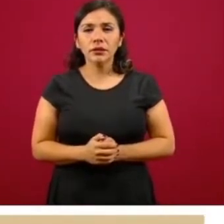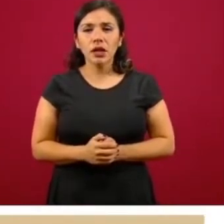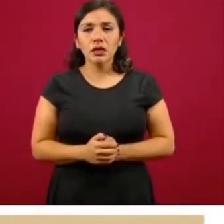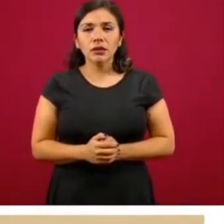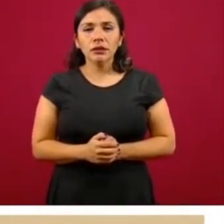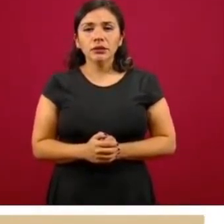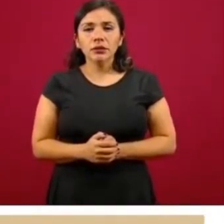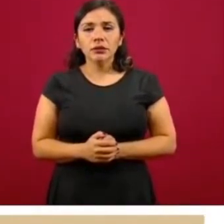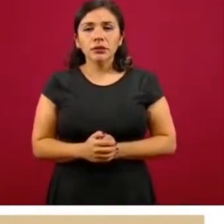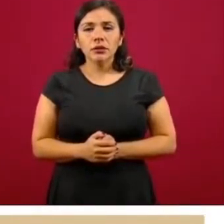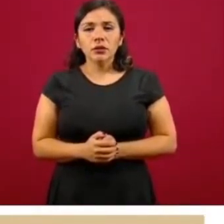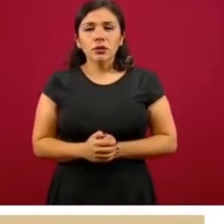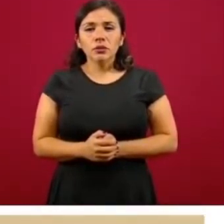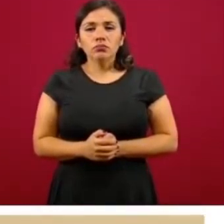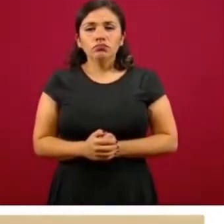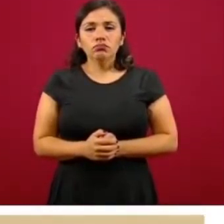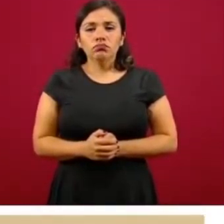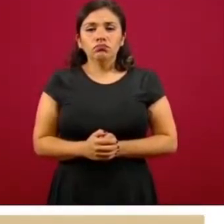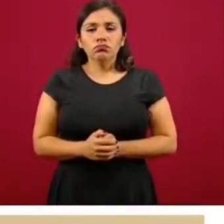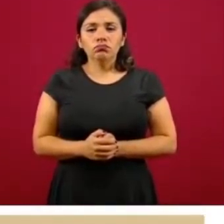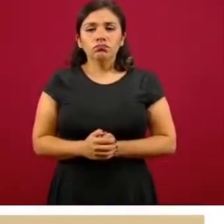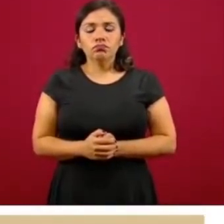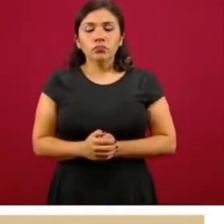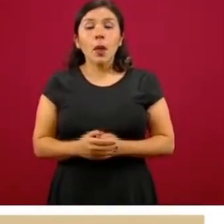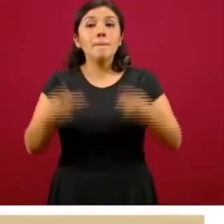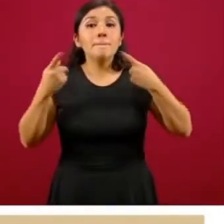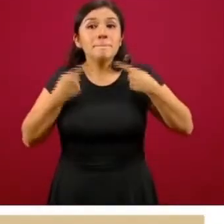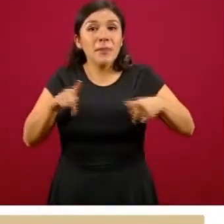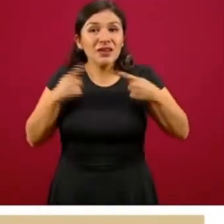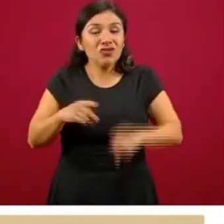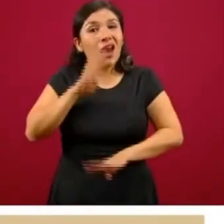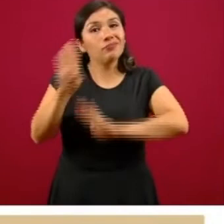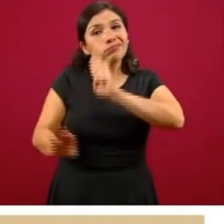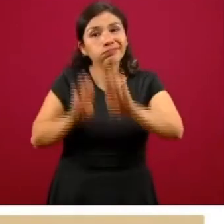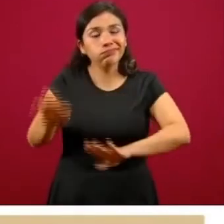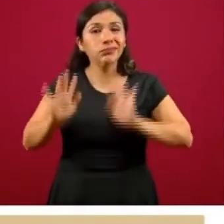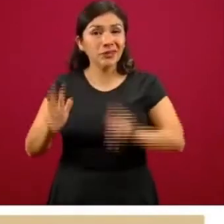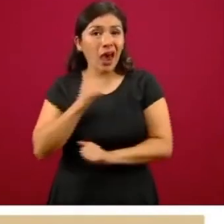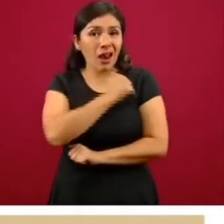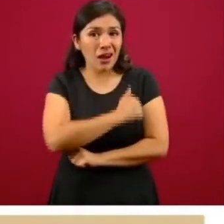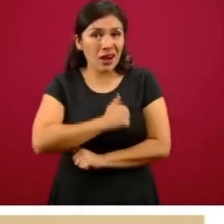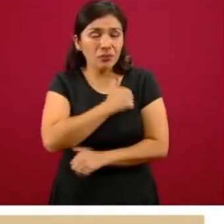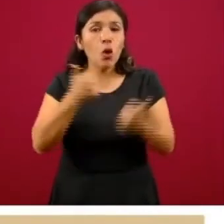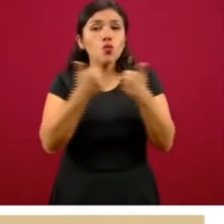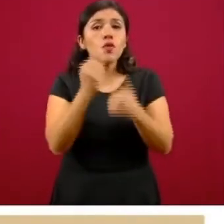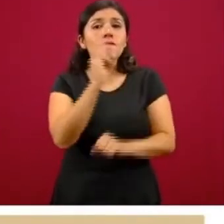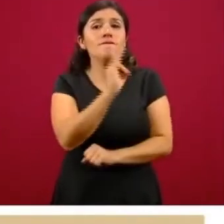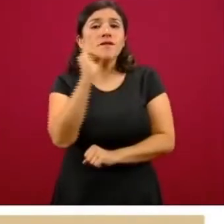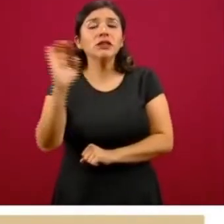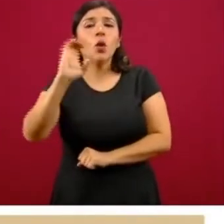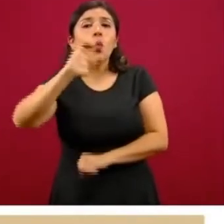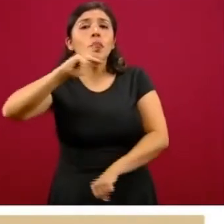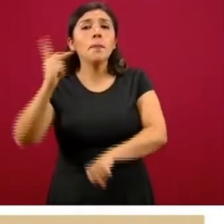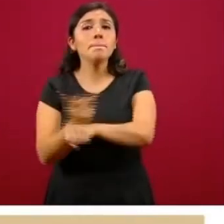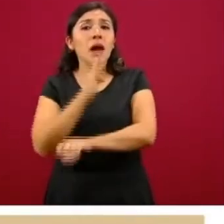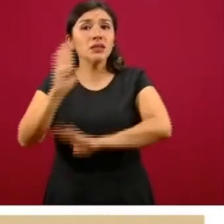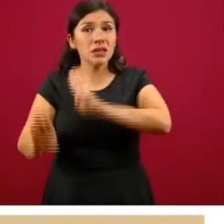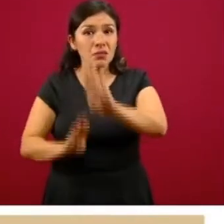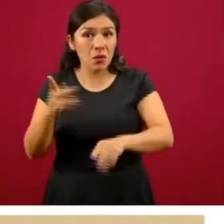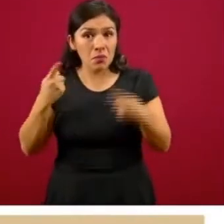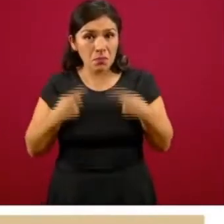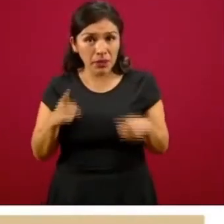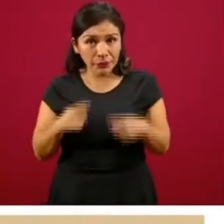que es la distribución de las personas que lamentablemente han fallecido la vida por fecha en la cual sucedió el